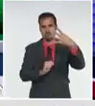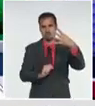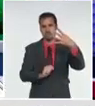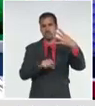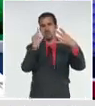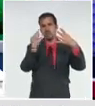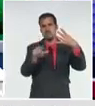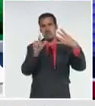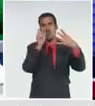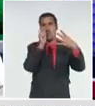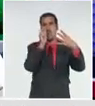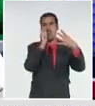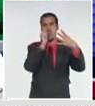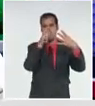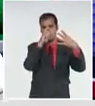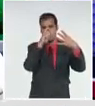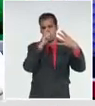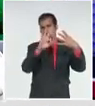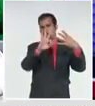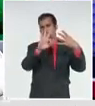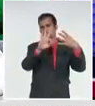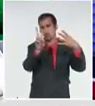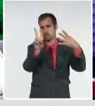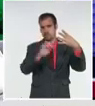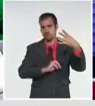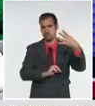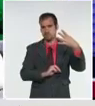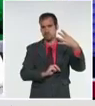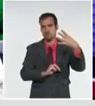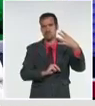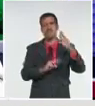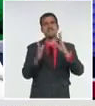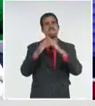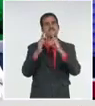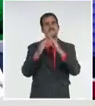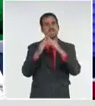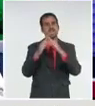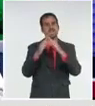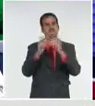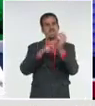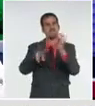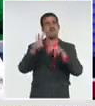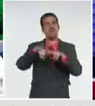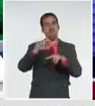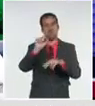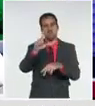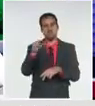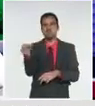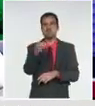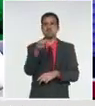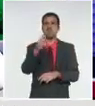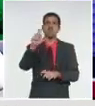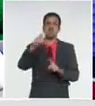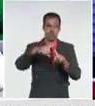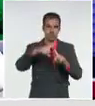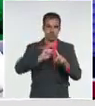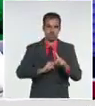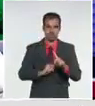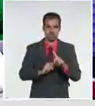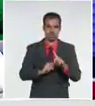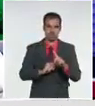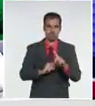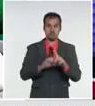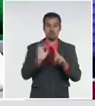del municipio Cueto, en la provincia de Holguín, contacto de un caso confirmado ya